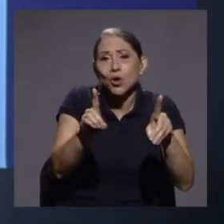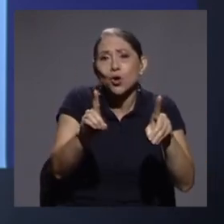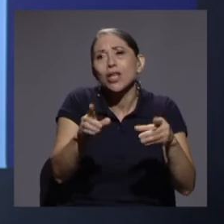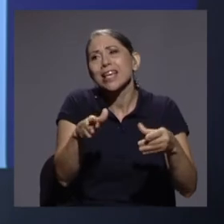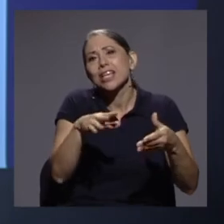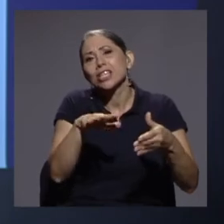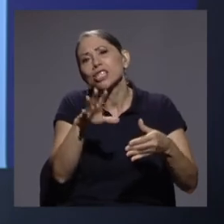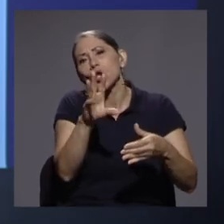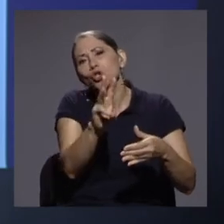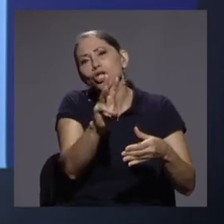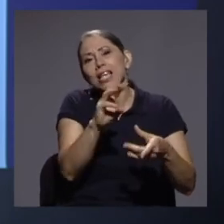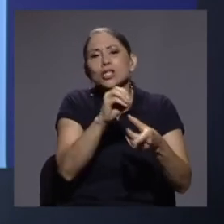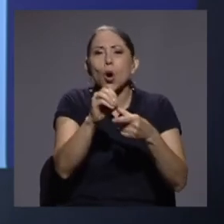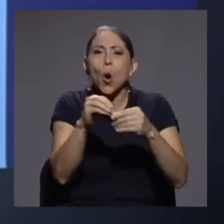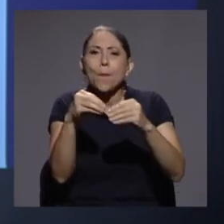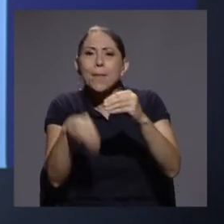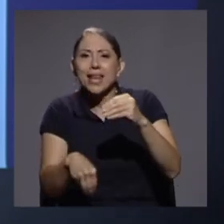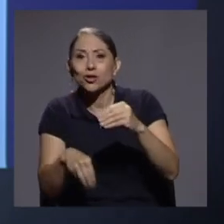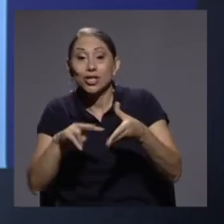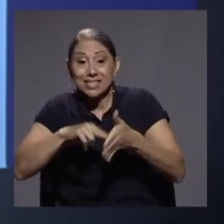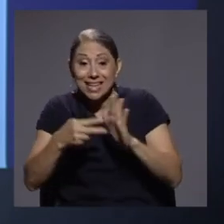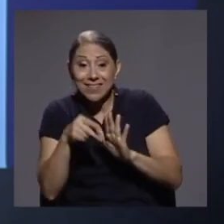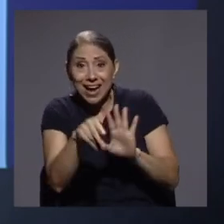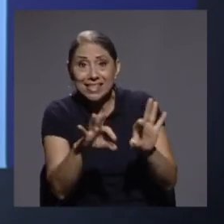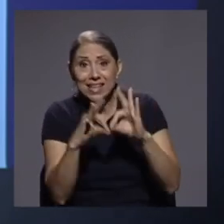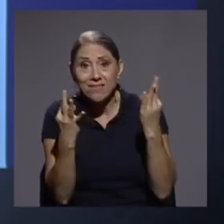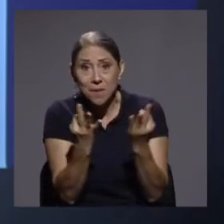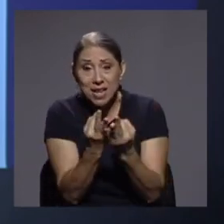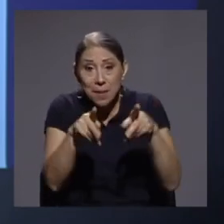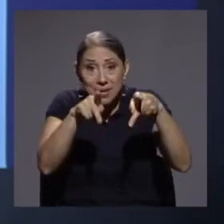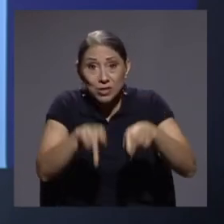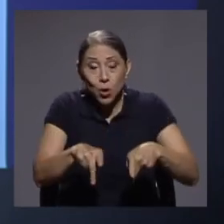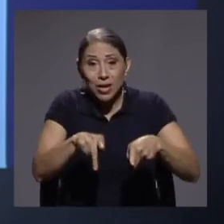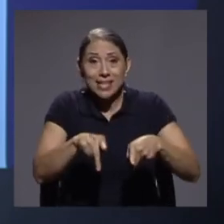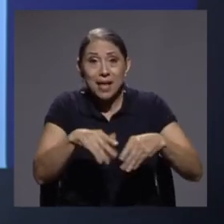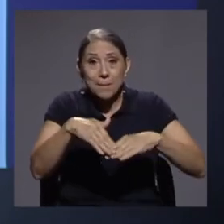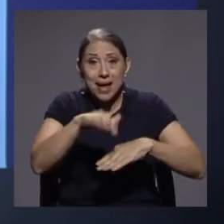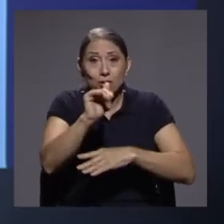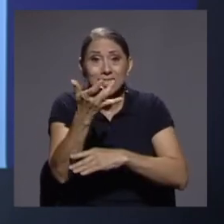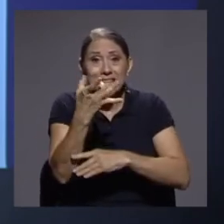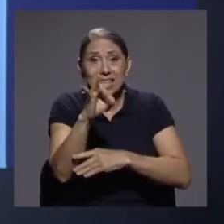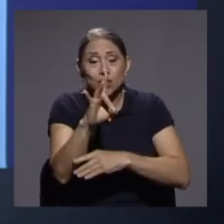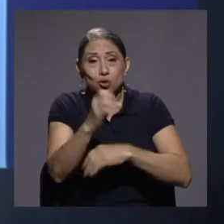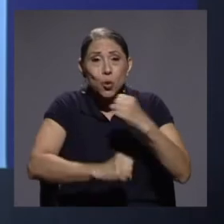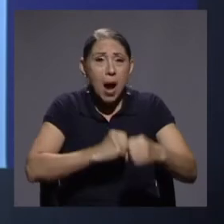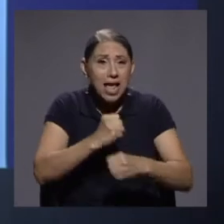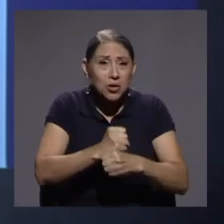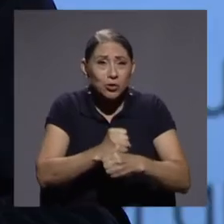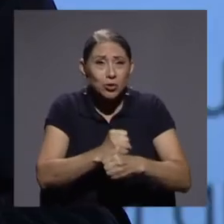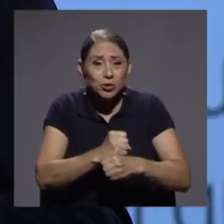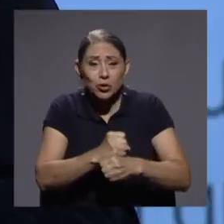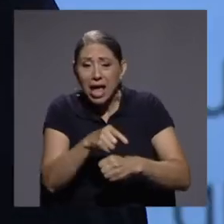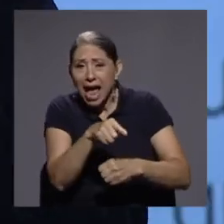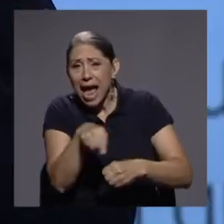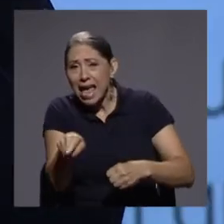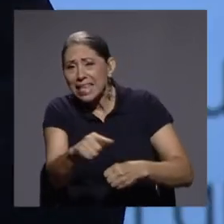promedio, los miembros mayores de 18 años tienen primaria completa o menos. Cuando